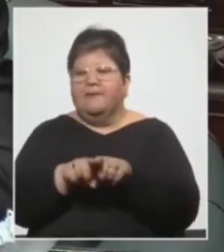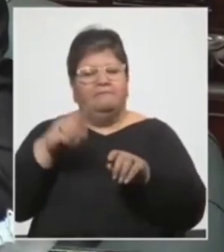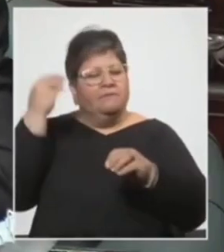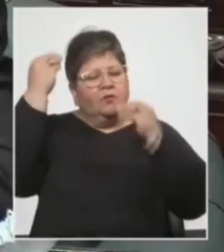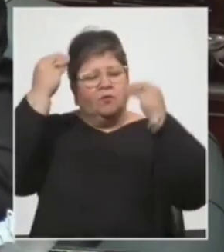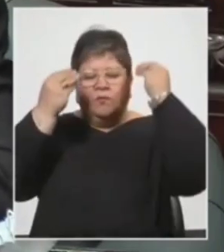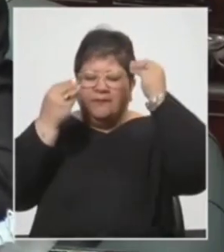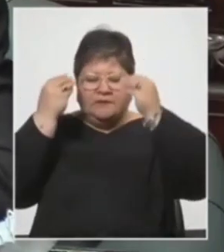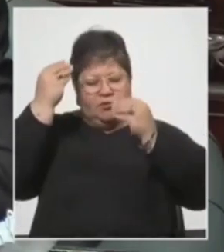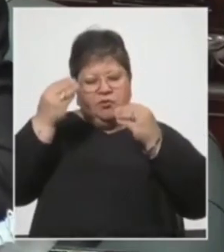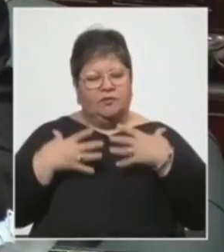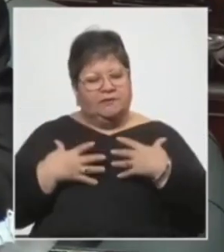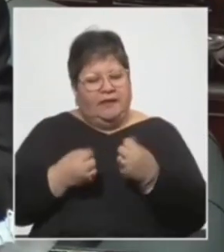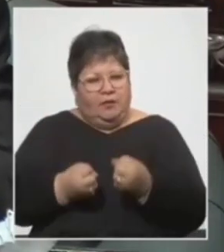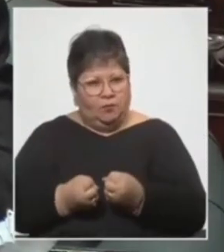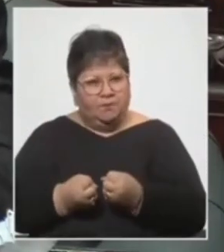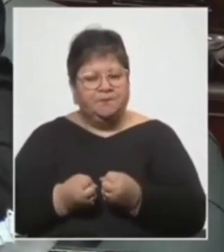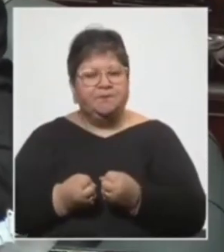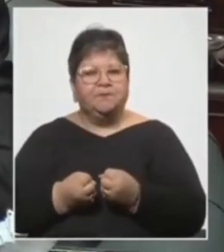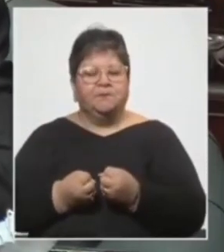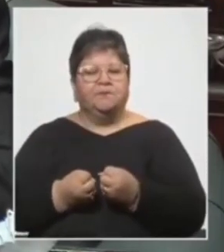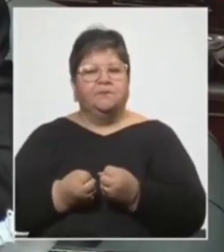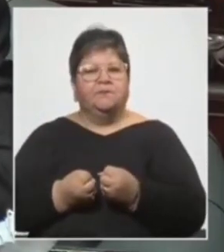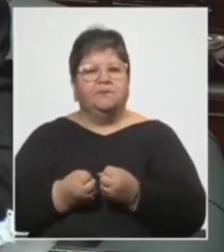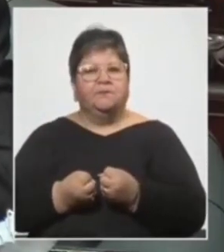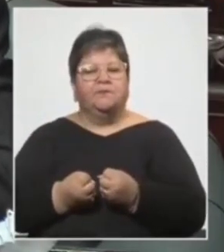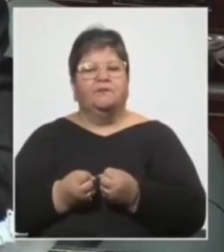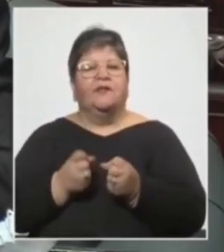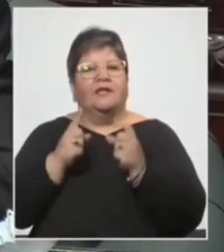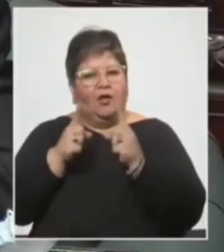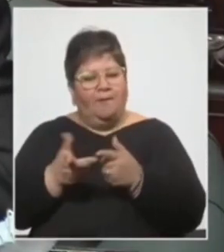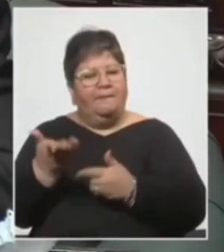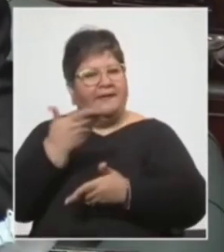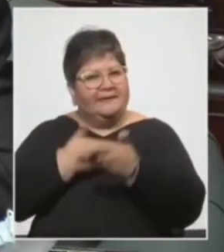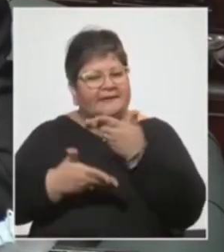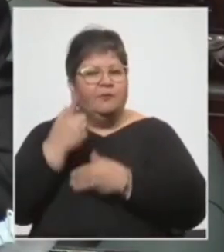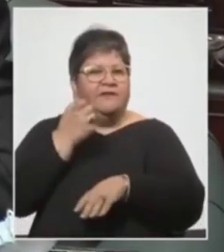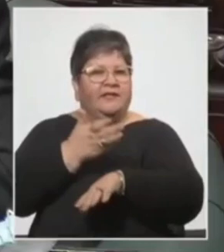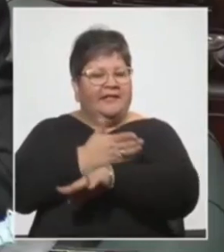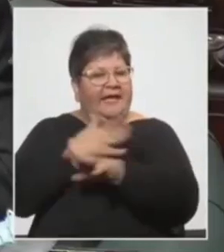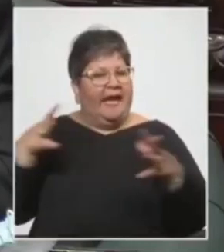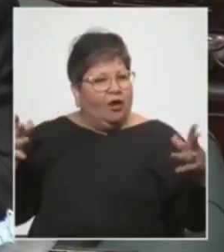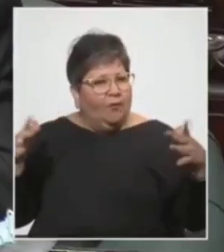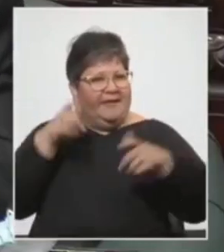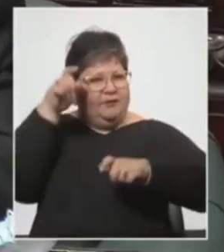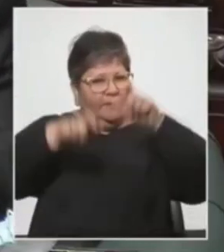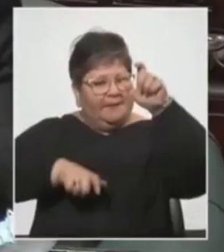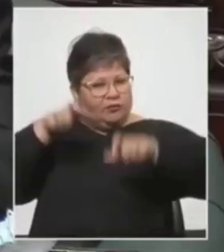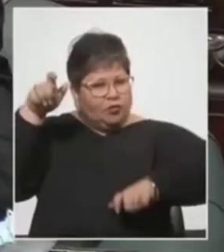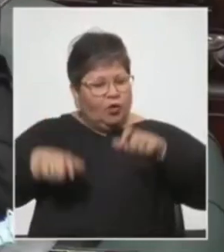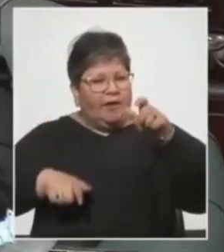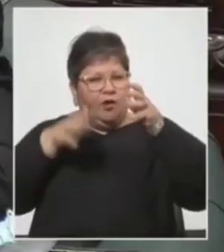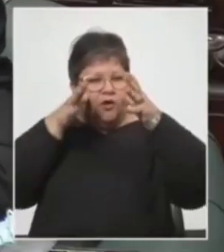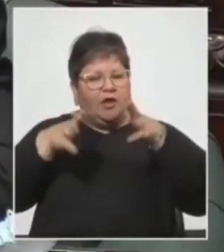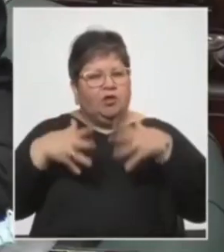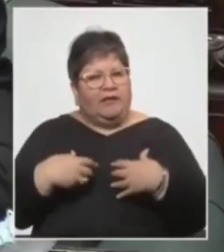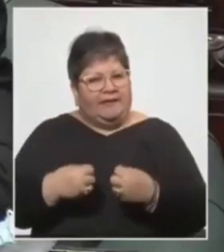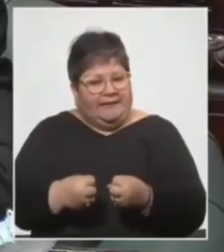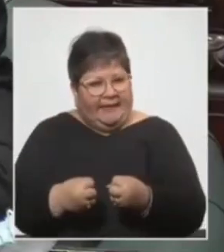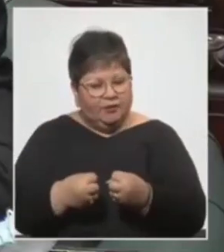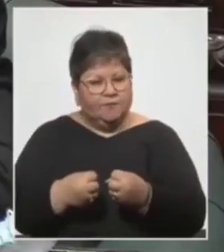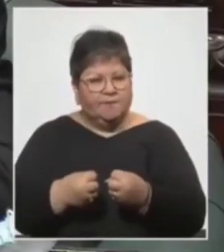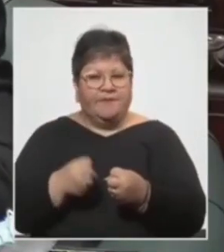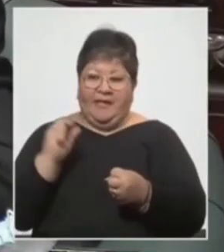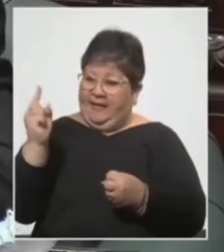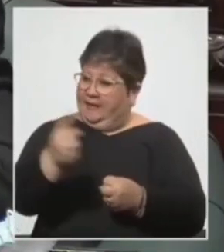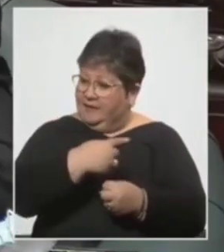el tema sanitario porque compartimos la necesidad de evitar aglomeraciones con riesgos sanitarios entre todos porque